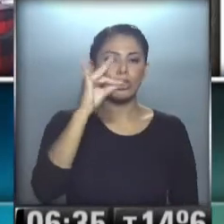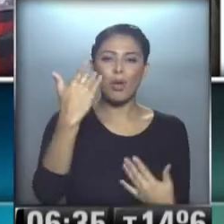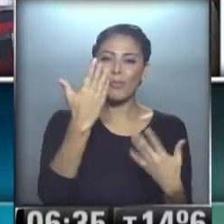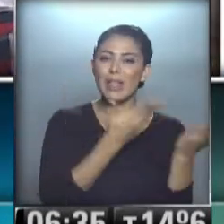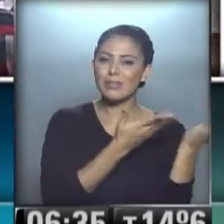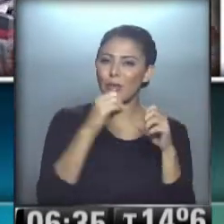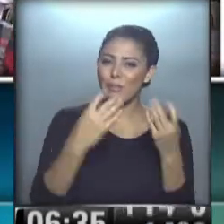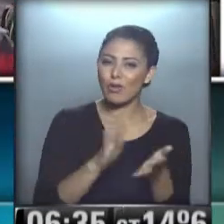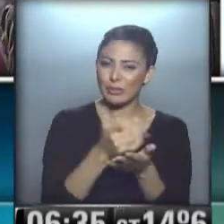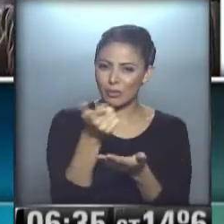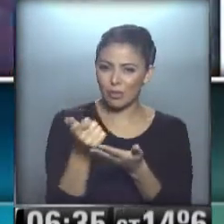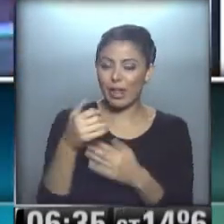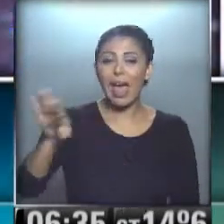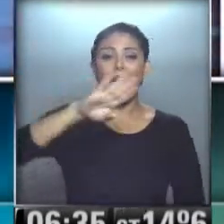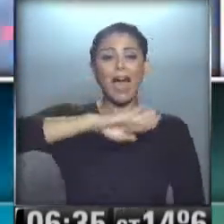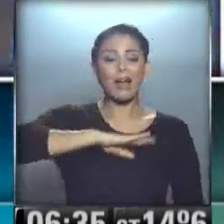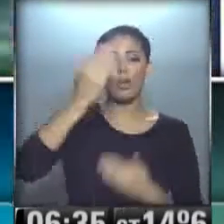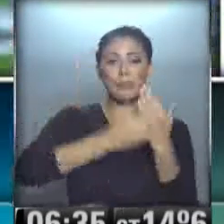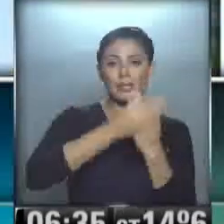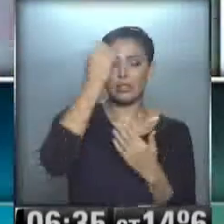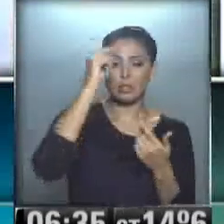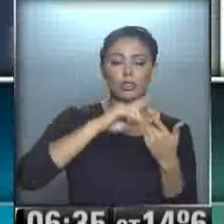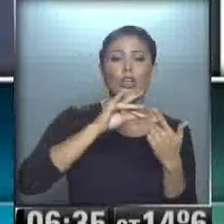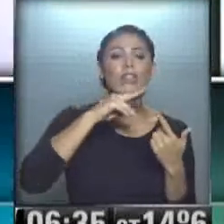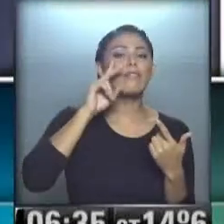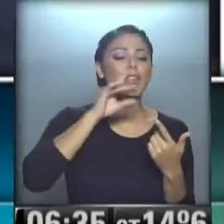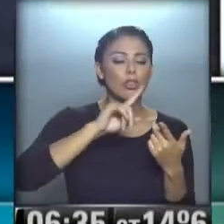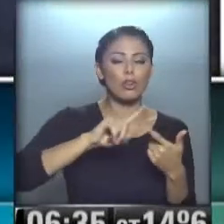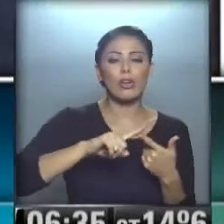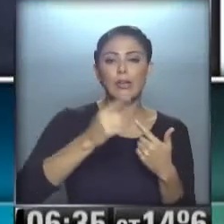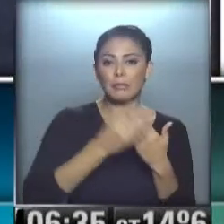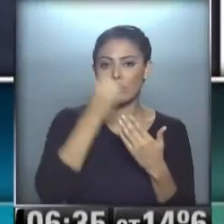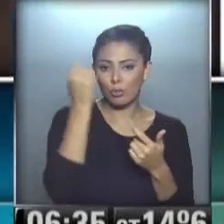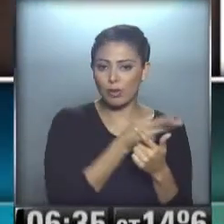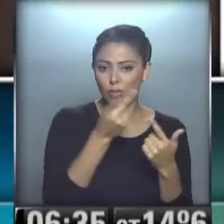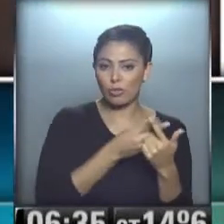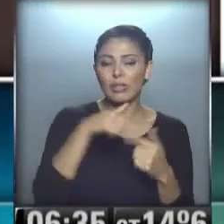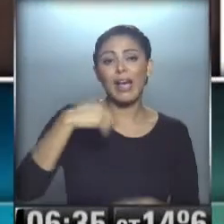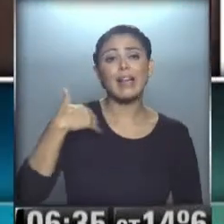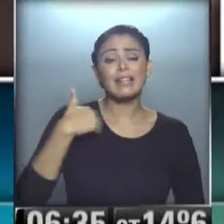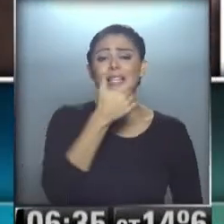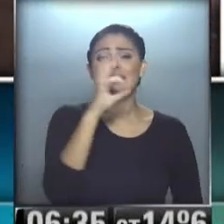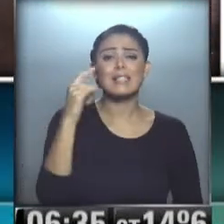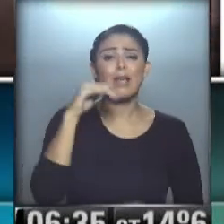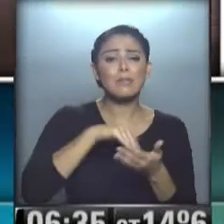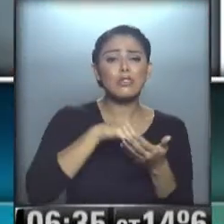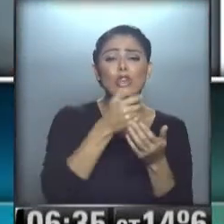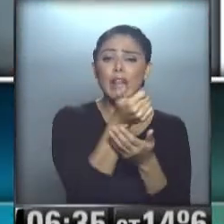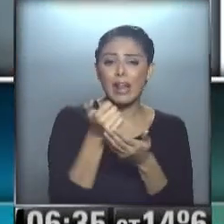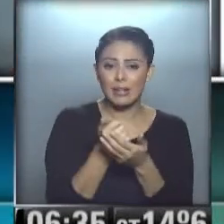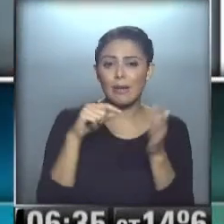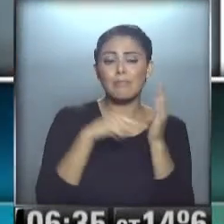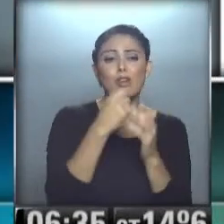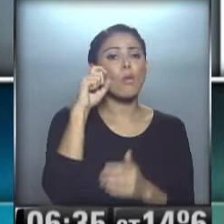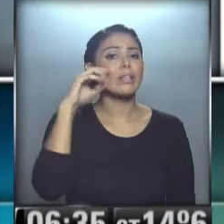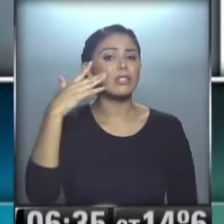servicio. El acto fue encabezado por los ministros De Vido y Kicillof. En Argentina, hay 60 millones de líneas vendidas... ...de las cuales 45